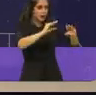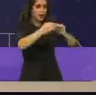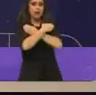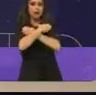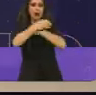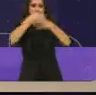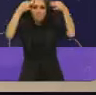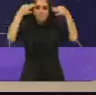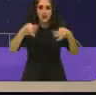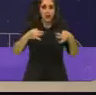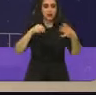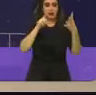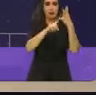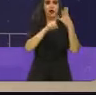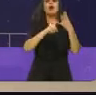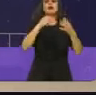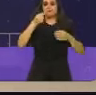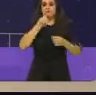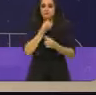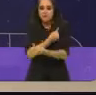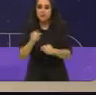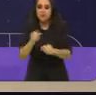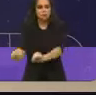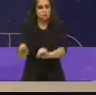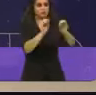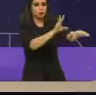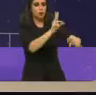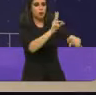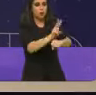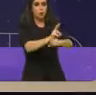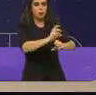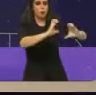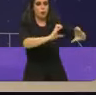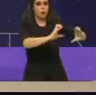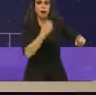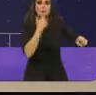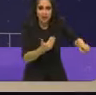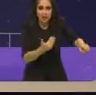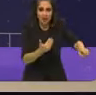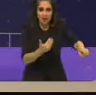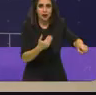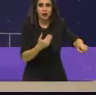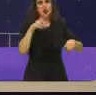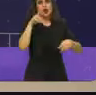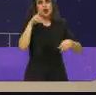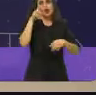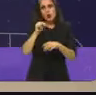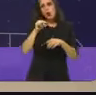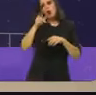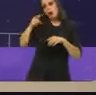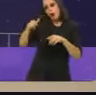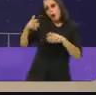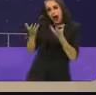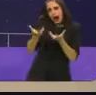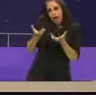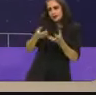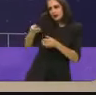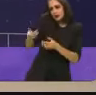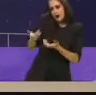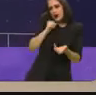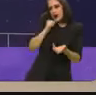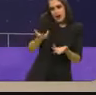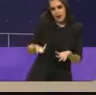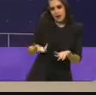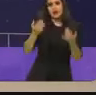un sistema de cuidados de la ciudad que sí sirva, no como no lo quisieron hacer y un mecanismo de